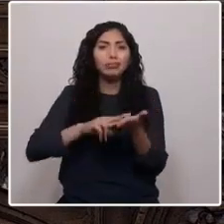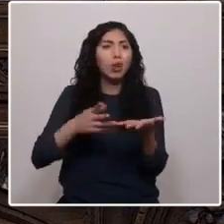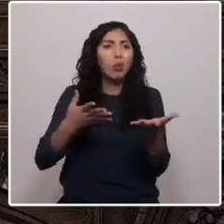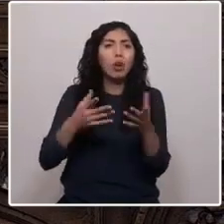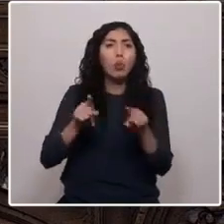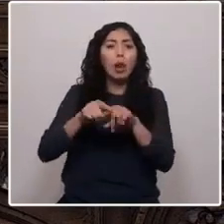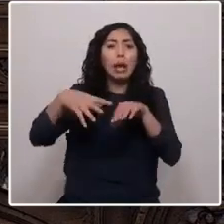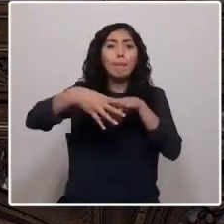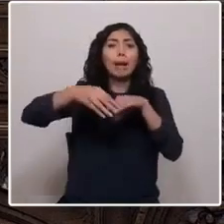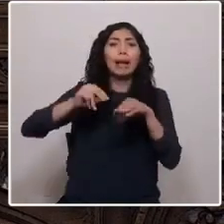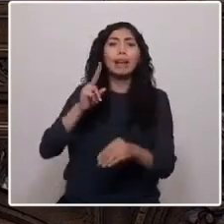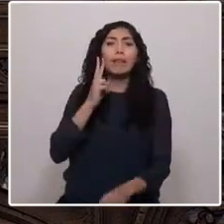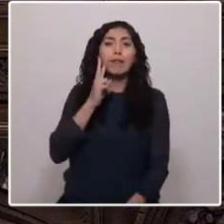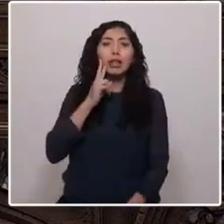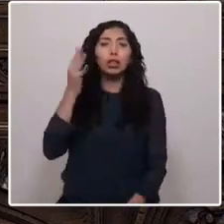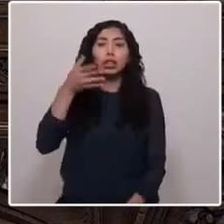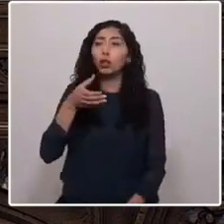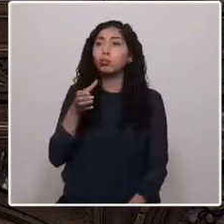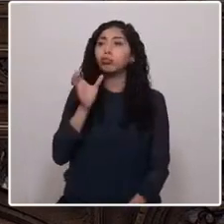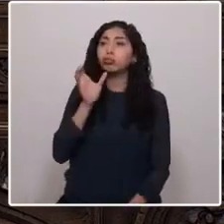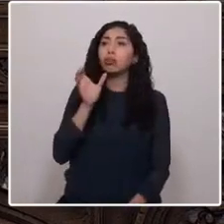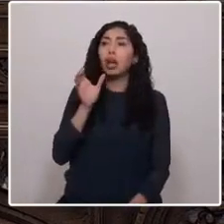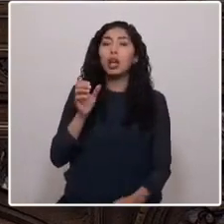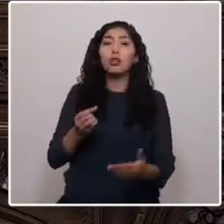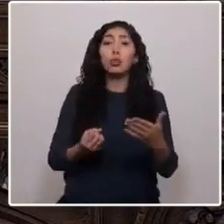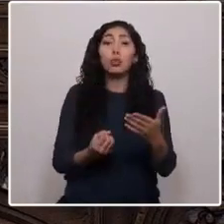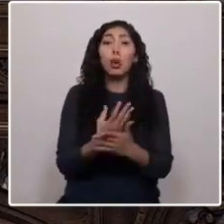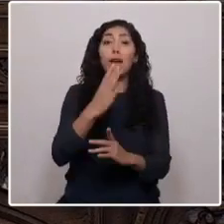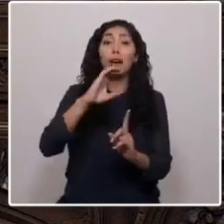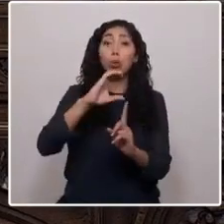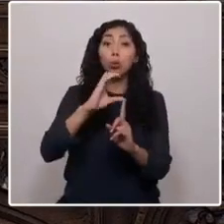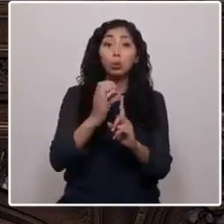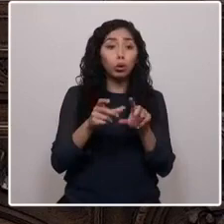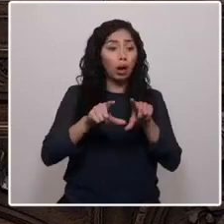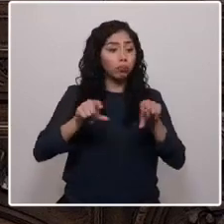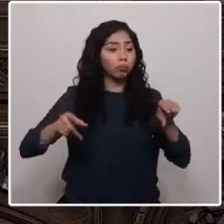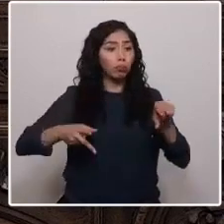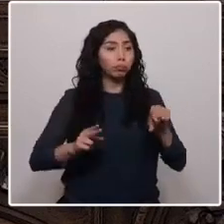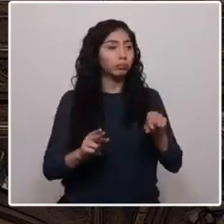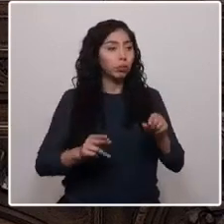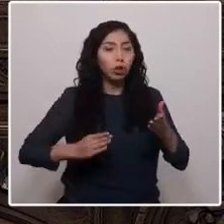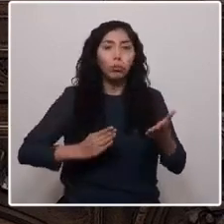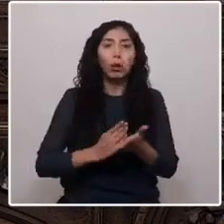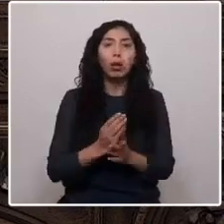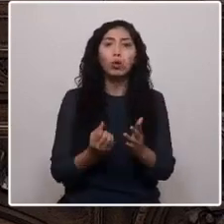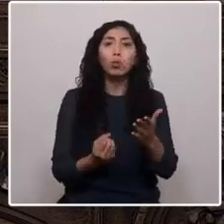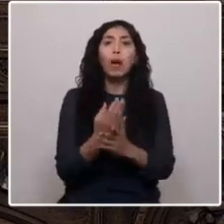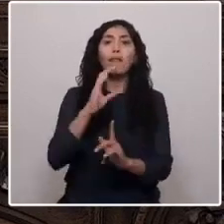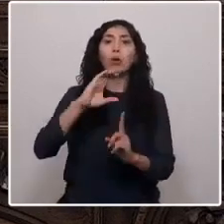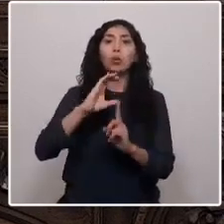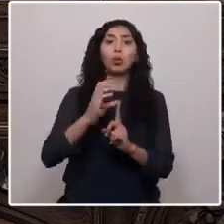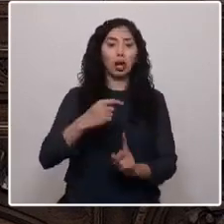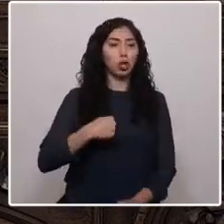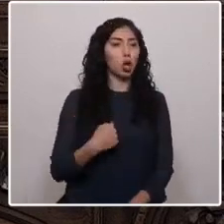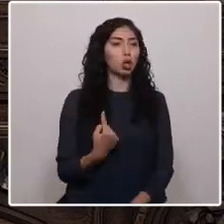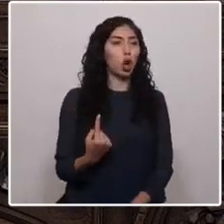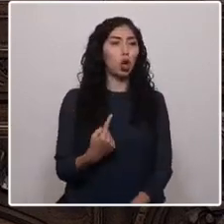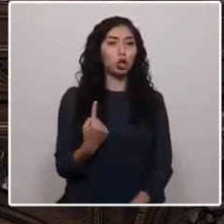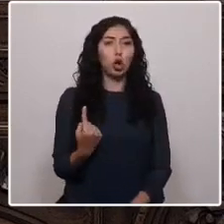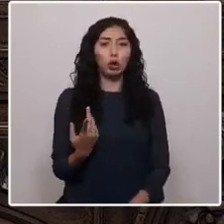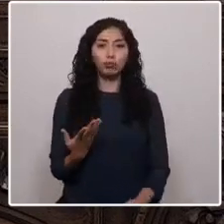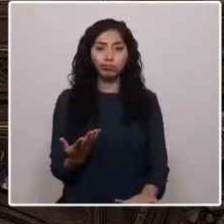sangre y fuego la nueva cultura que habló del yo solo abriéndose paso, del mercado.